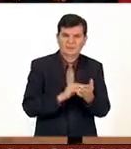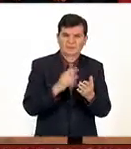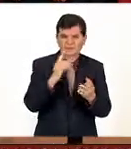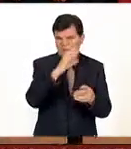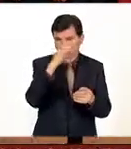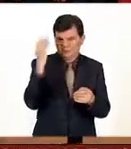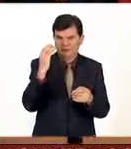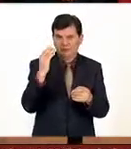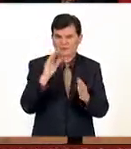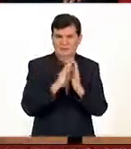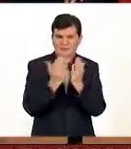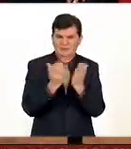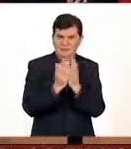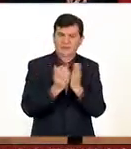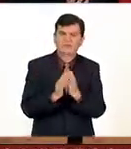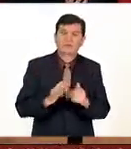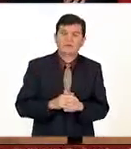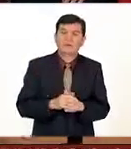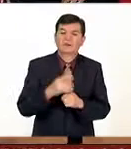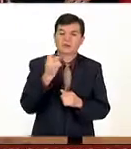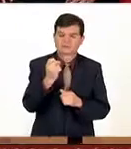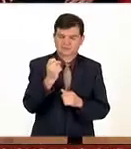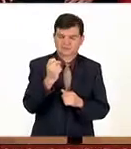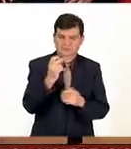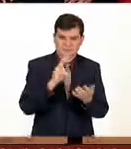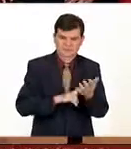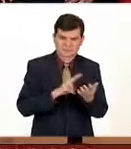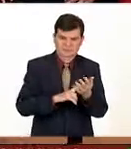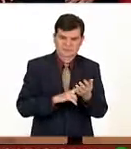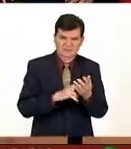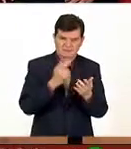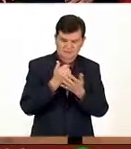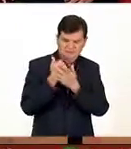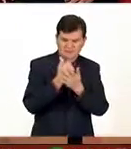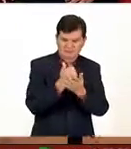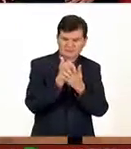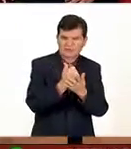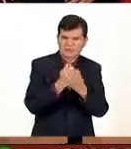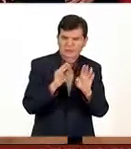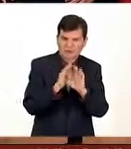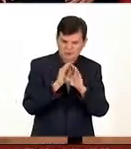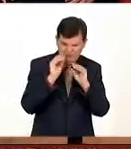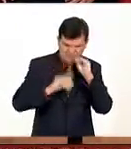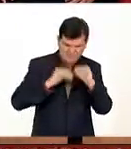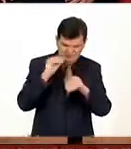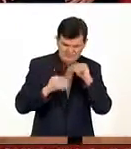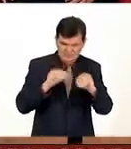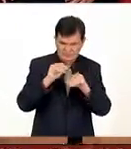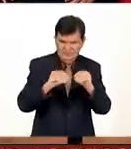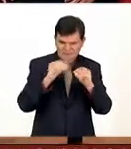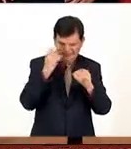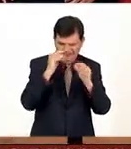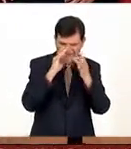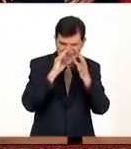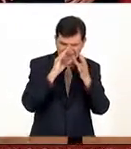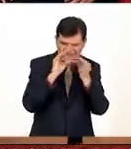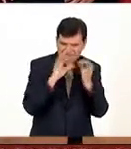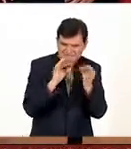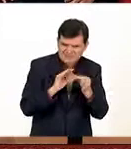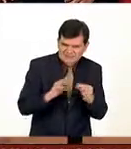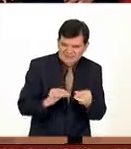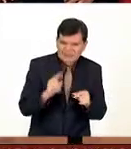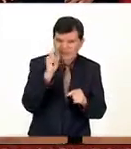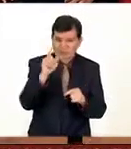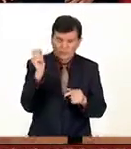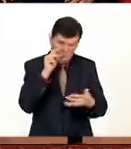fotolibro les llamamos ahora no entonces todo esto te ayuda a construir un espacio a describir para que